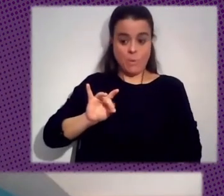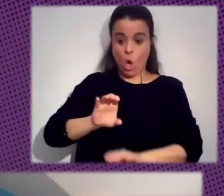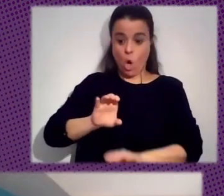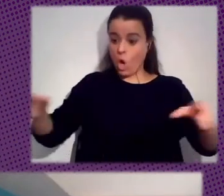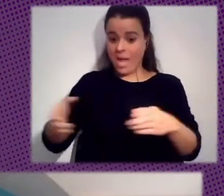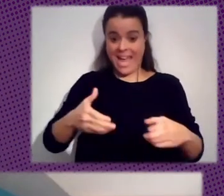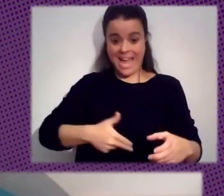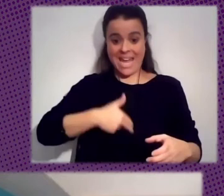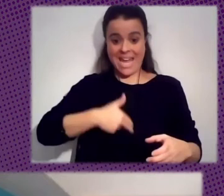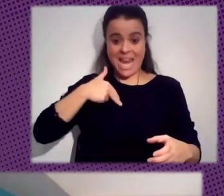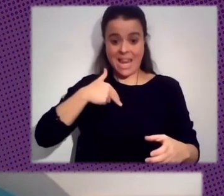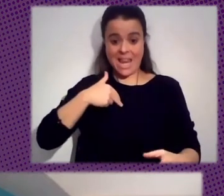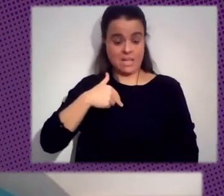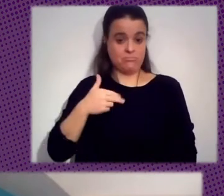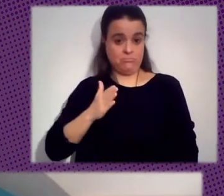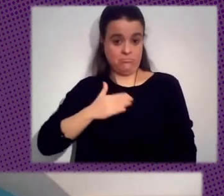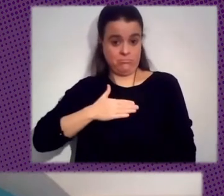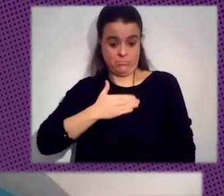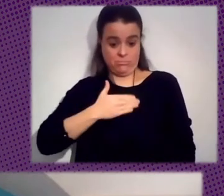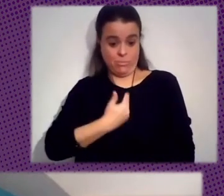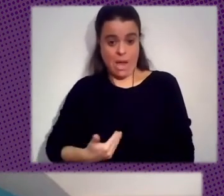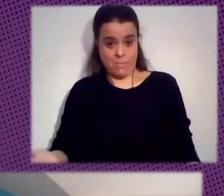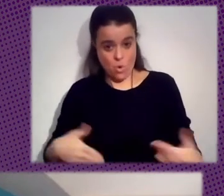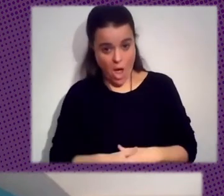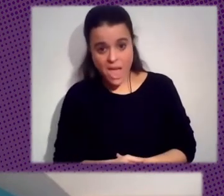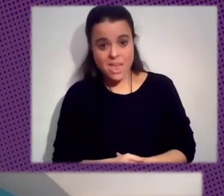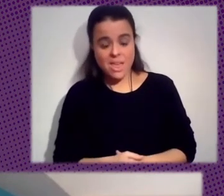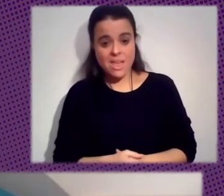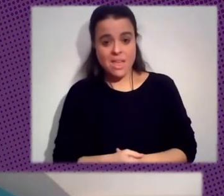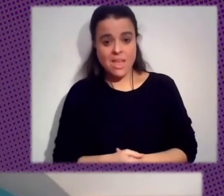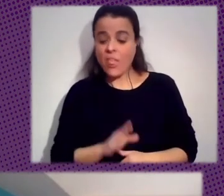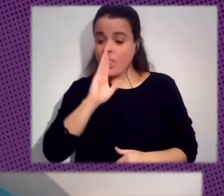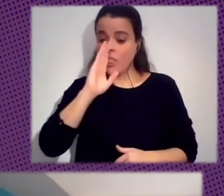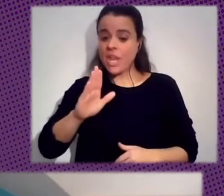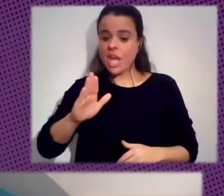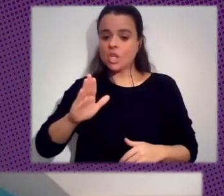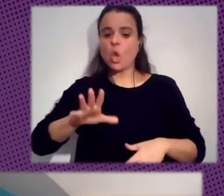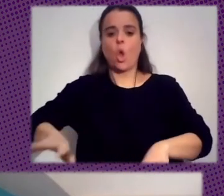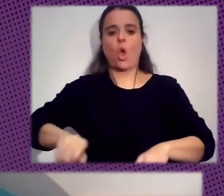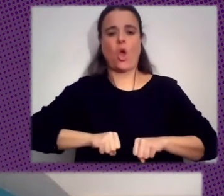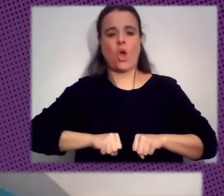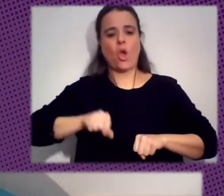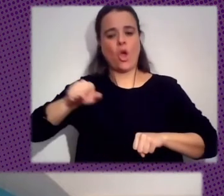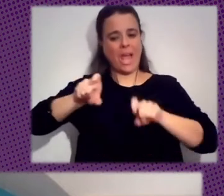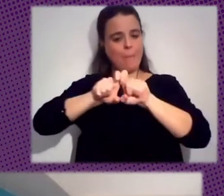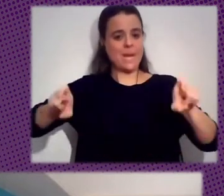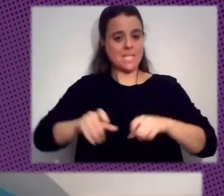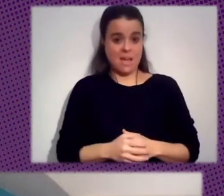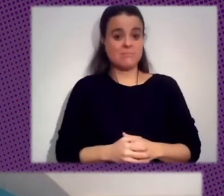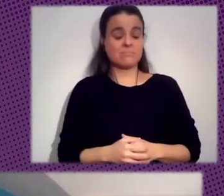Agregada Ya No Nos Pertenecen Pasan A Ser Propiedad De La Corporación Porque